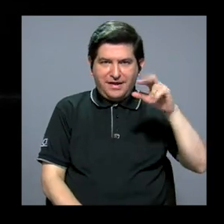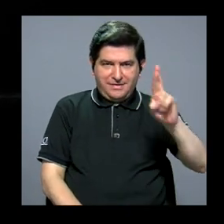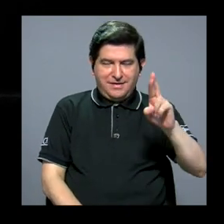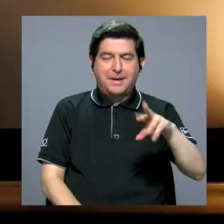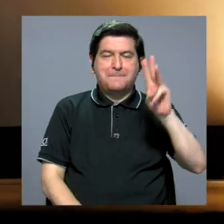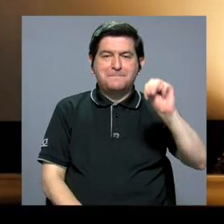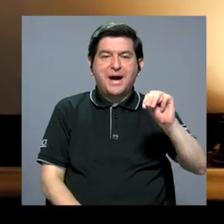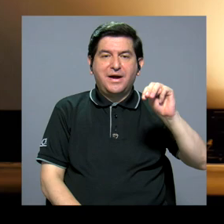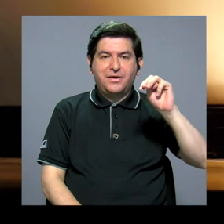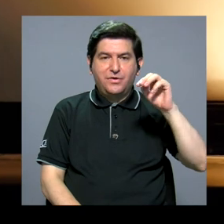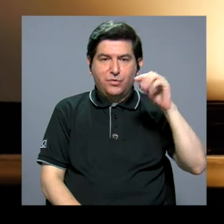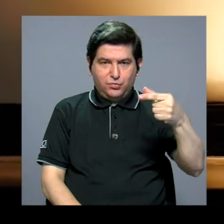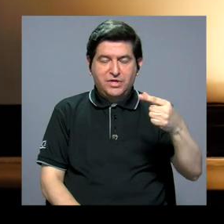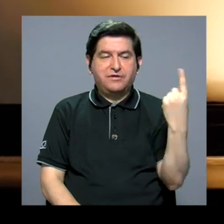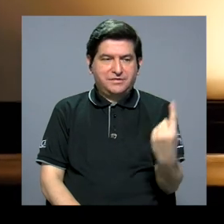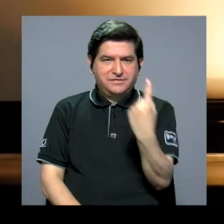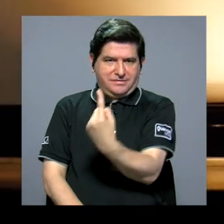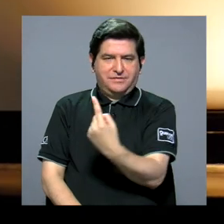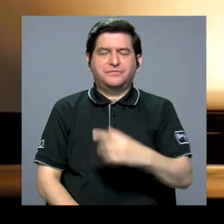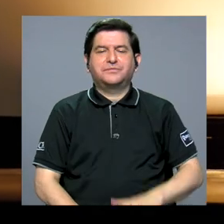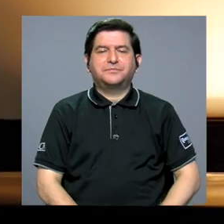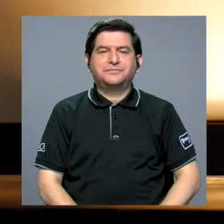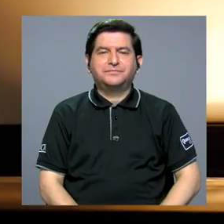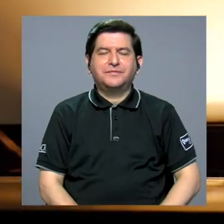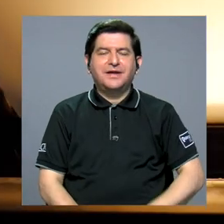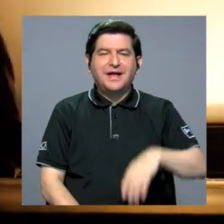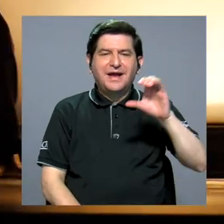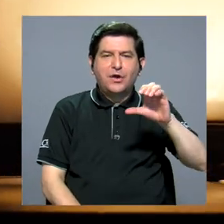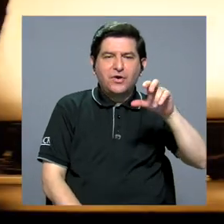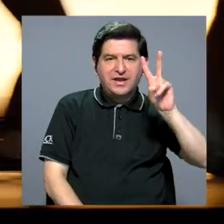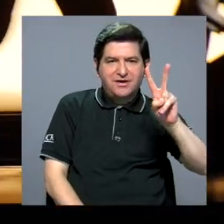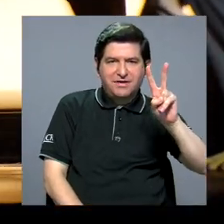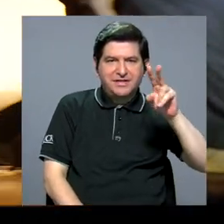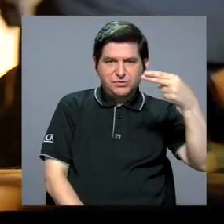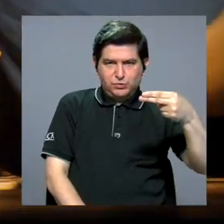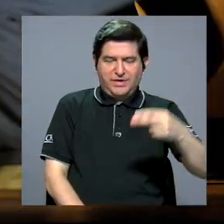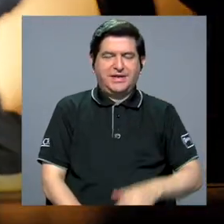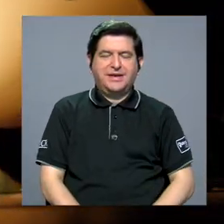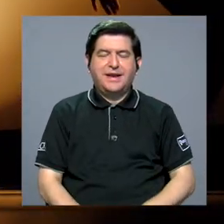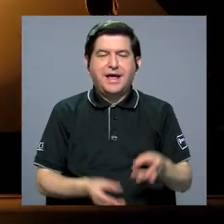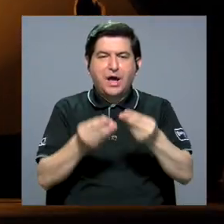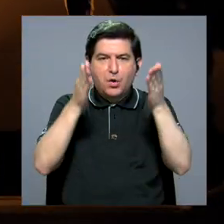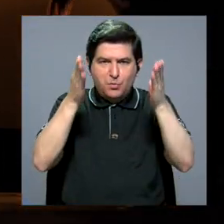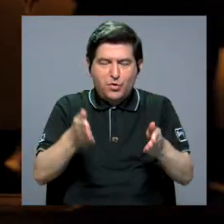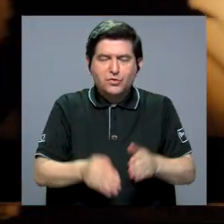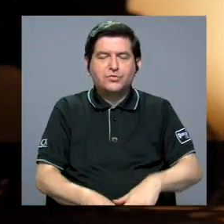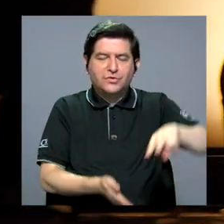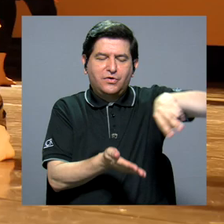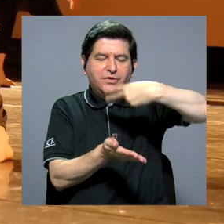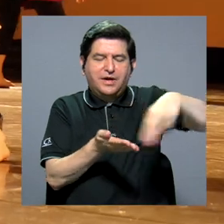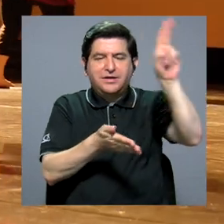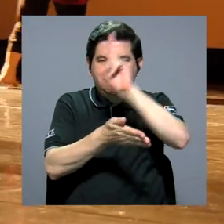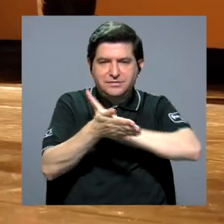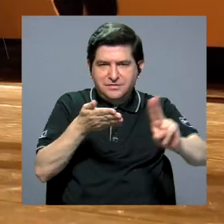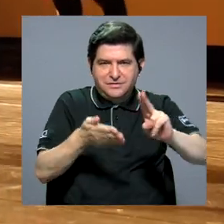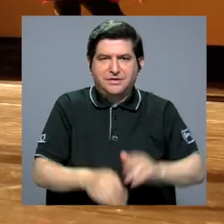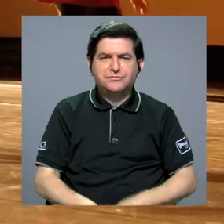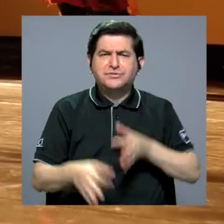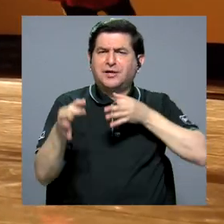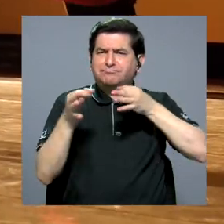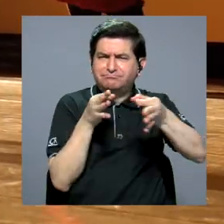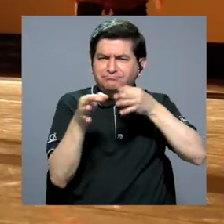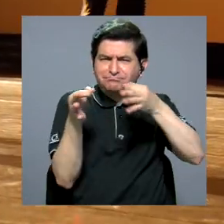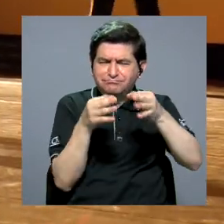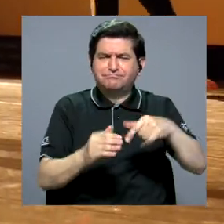Gutiérrez, respectivamente. Carolina Valenzuela Hernández, productora de Danza Universitaria, explicó